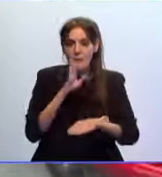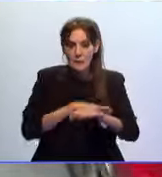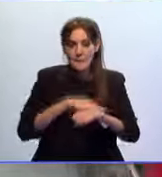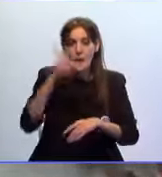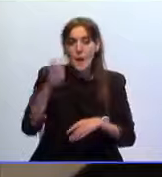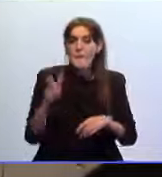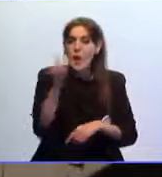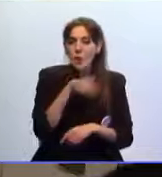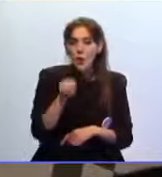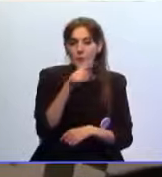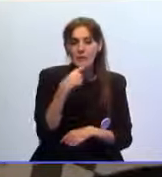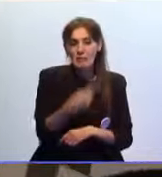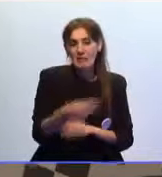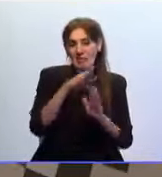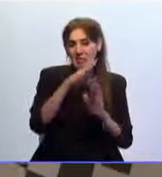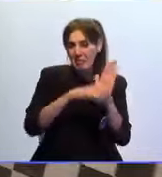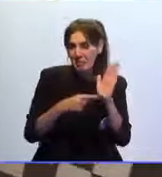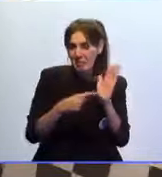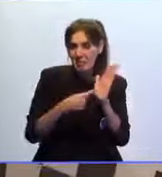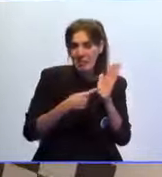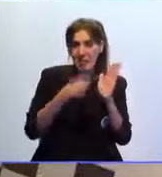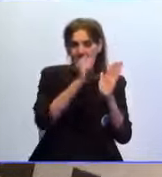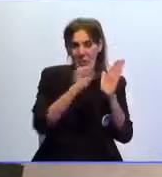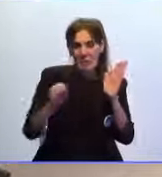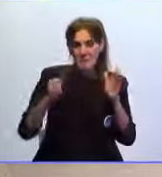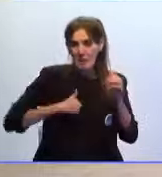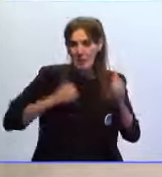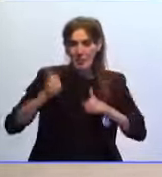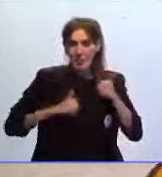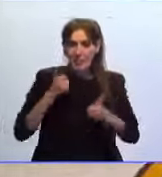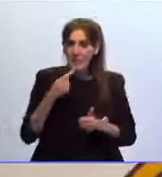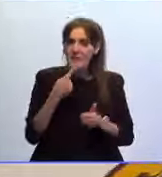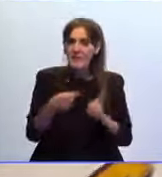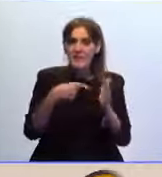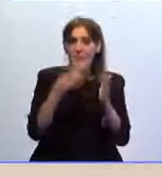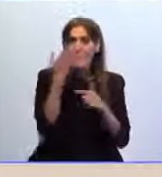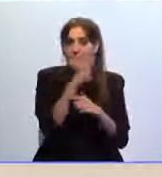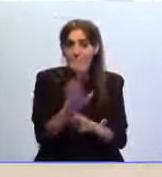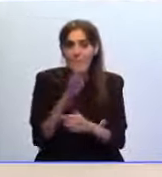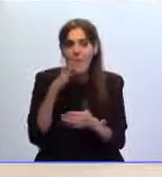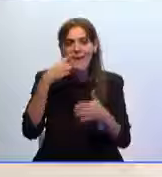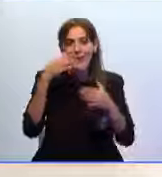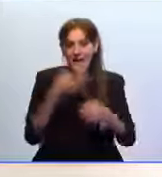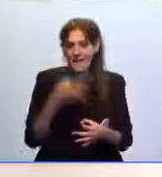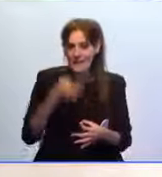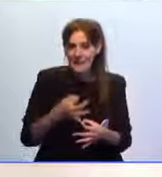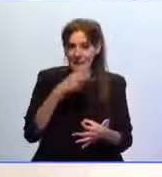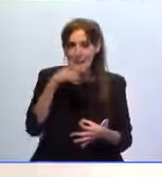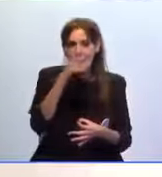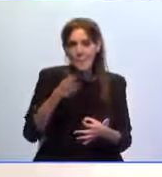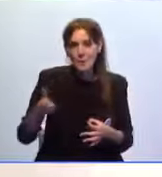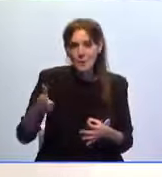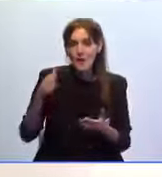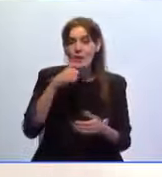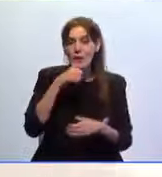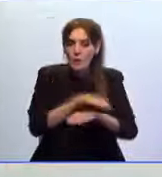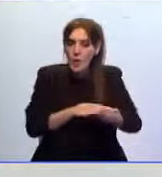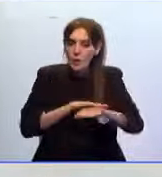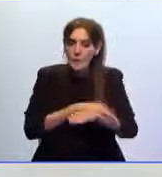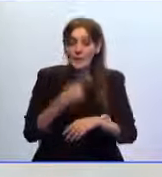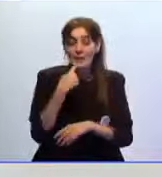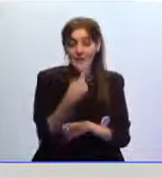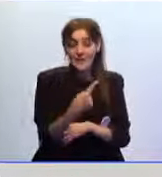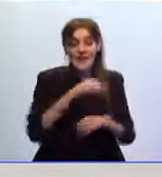Redondo ha calificado el reglamento de despropósito y chapuza, que según el portavoz de Vox, garantiza la red clientelar del gobierno de la ciudad y ha